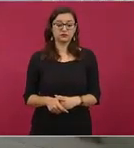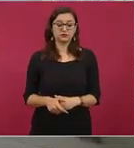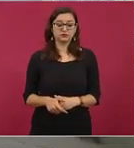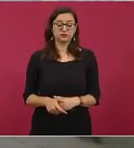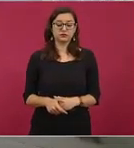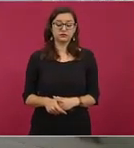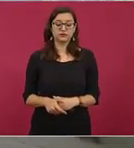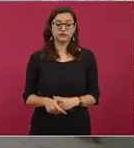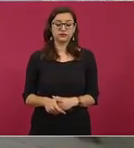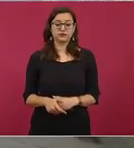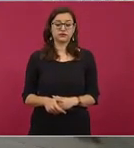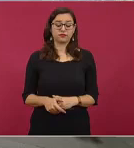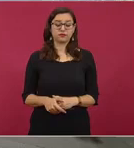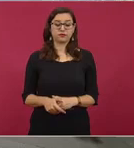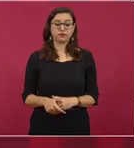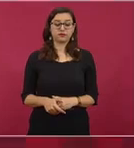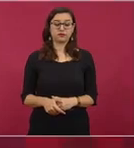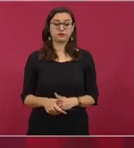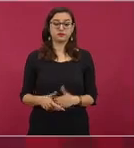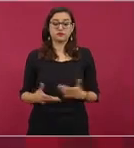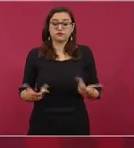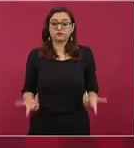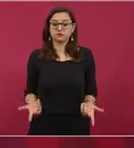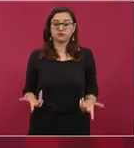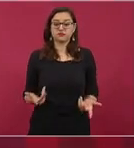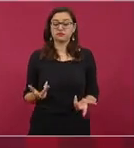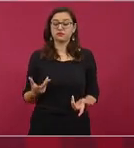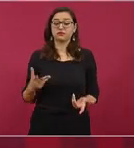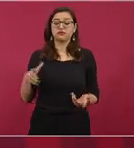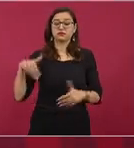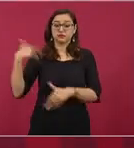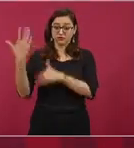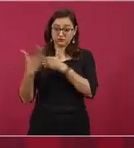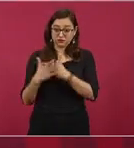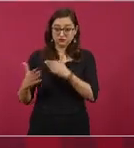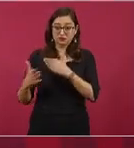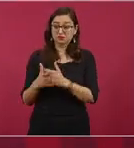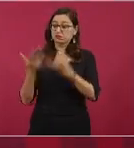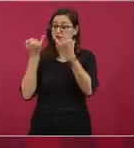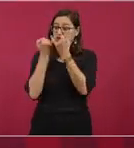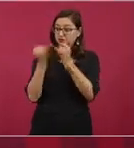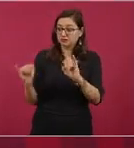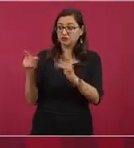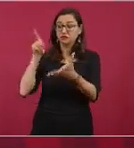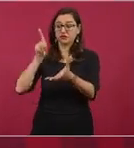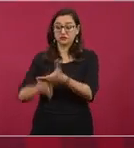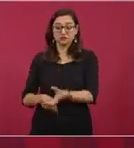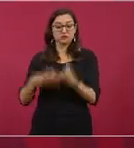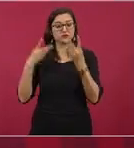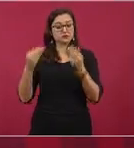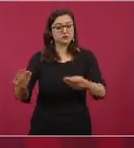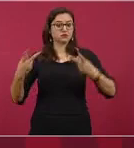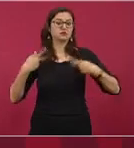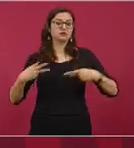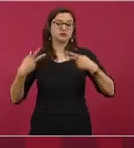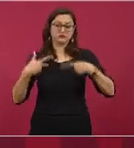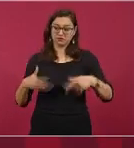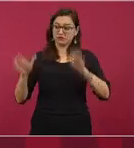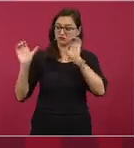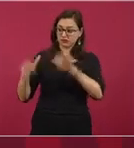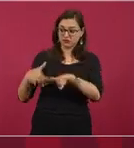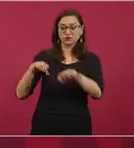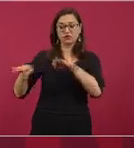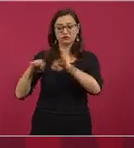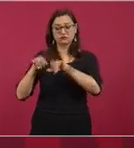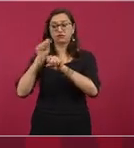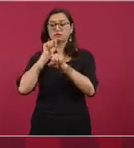trabajar muchos más y no se afecta el medio ambiente, al contrario, lo que